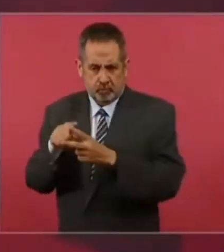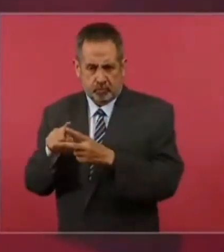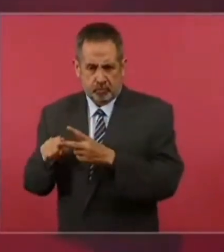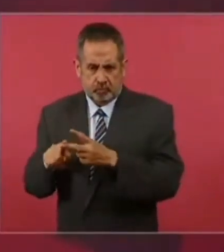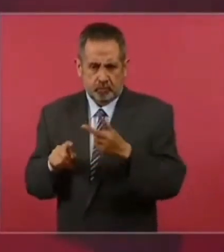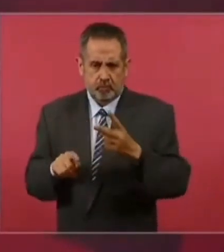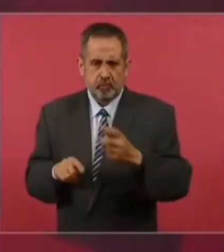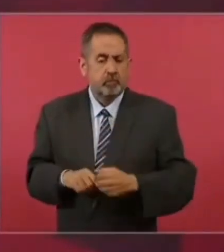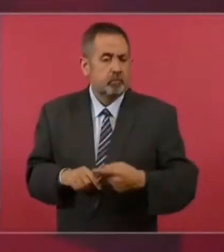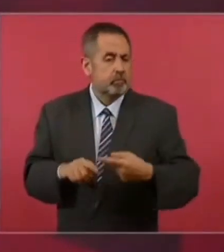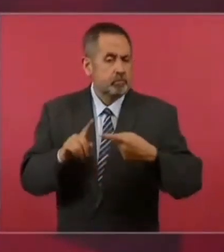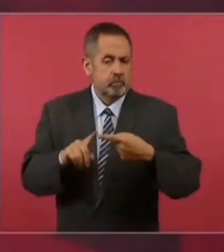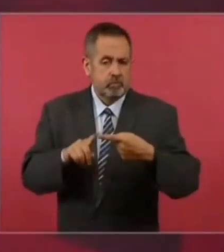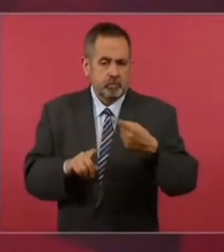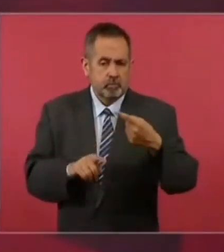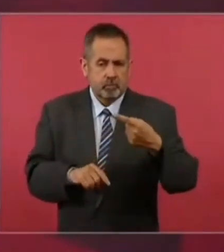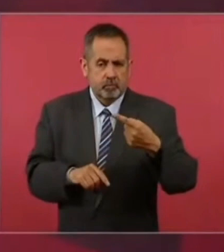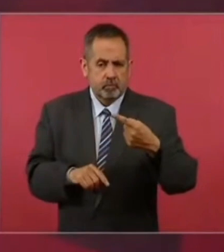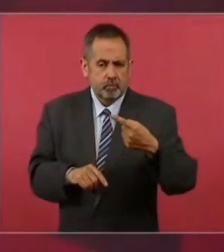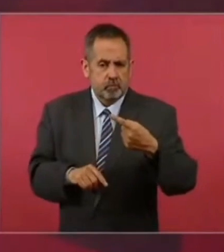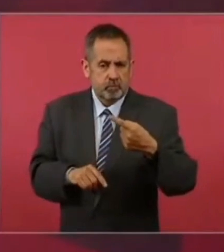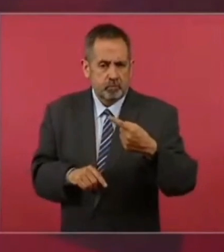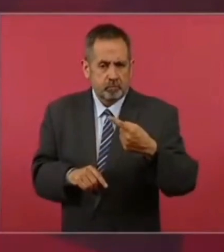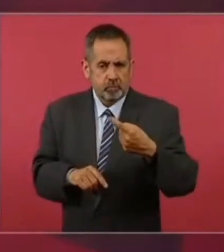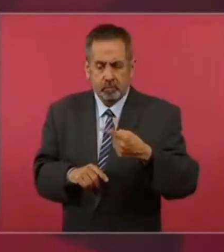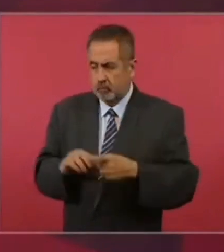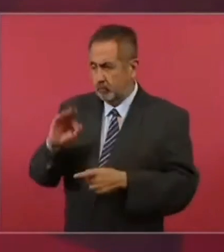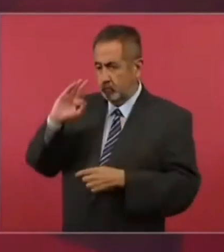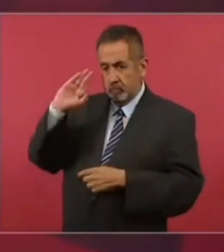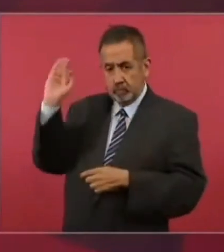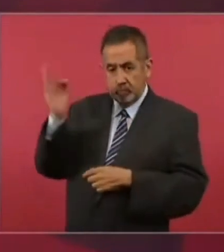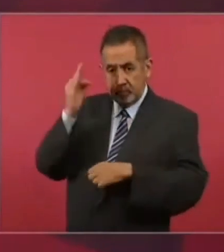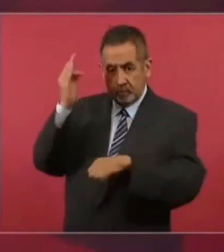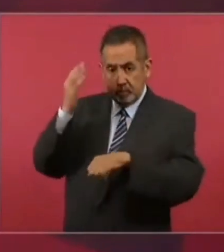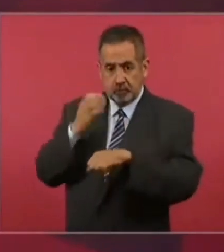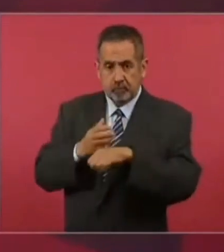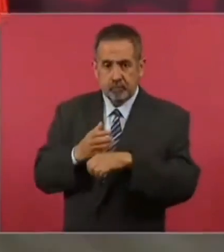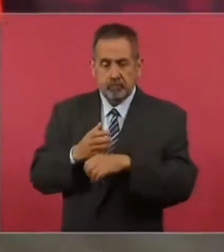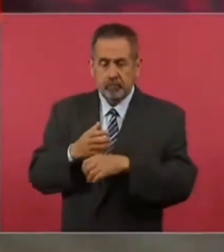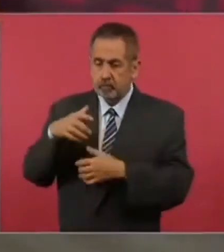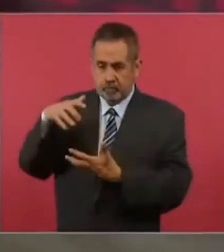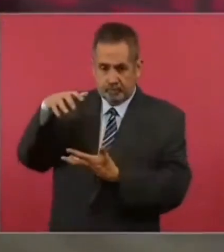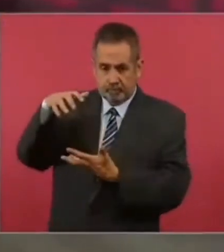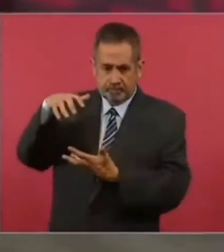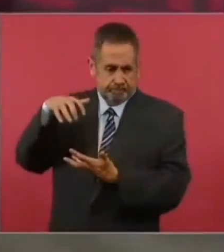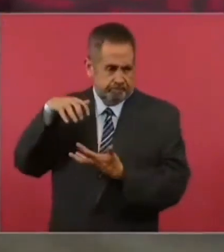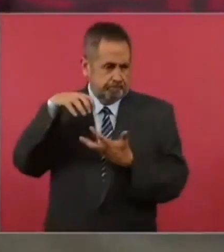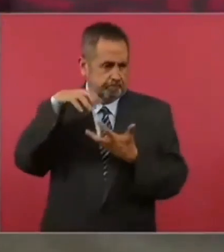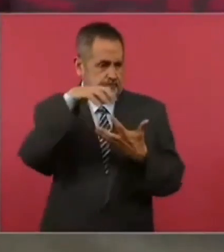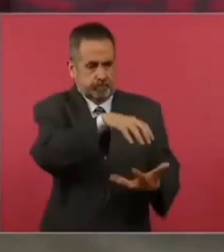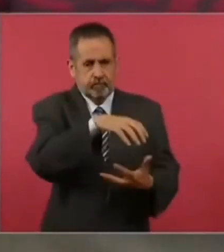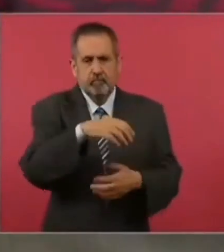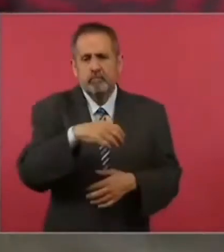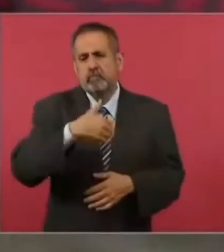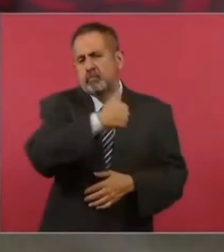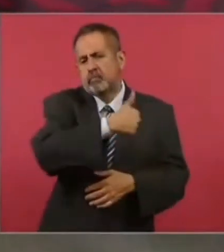Uno es el que la federación les transfiera a los estados